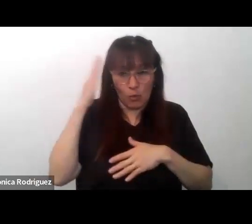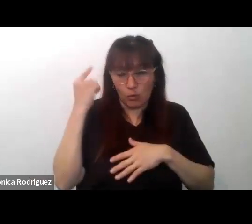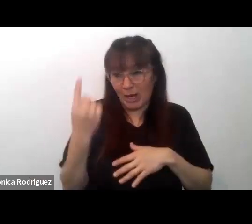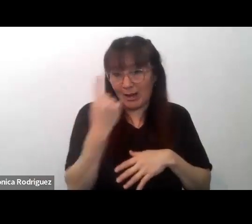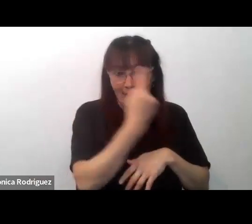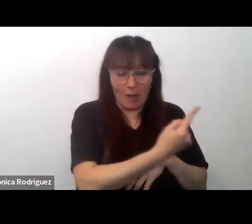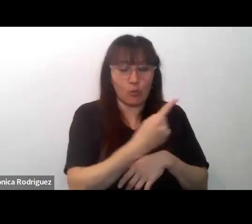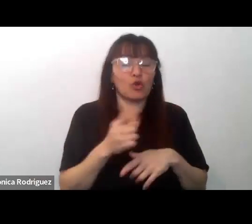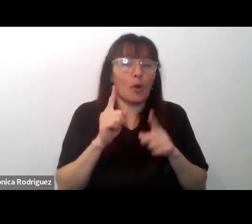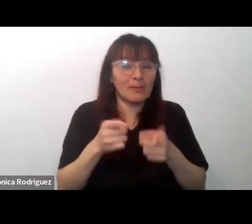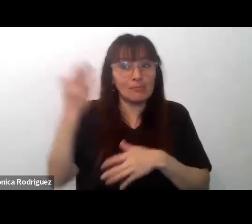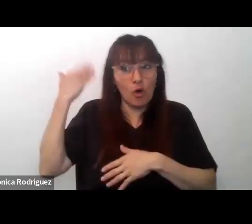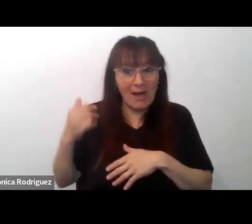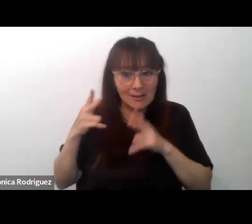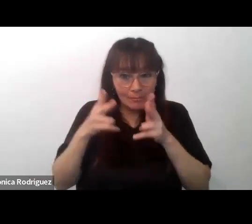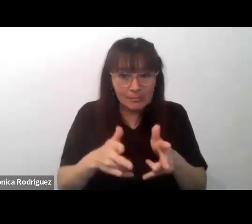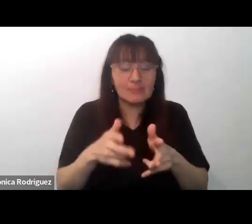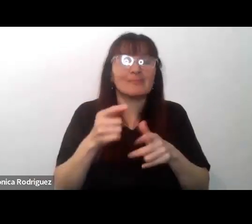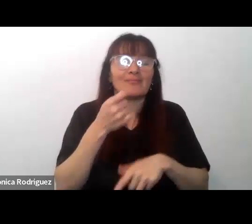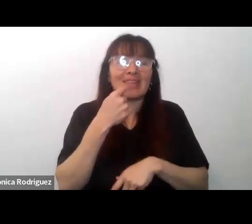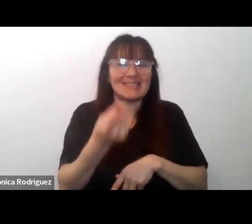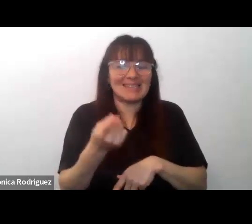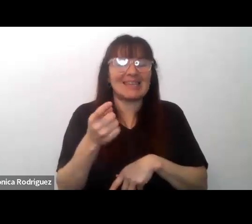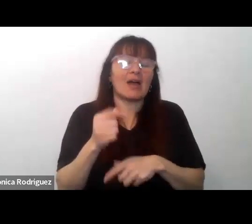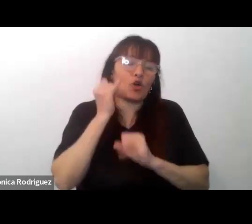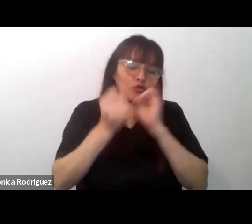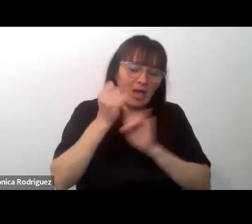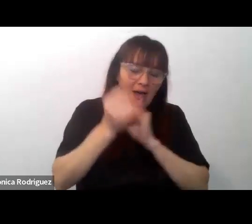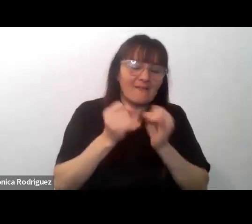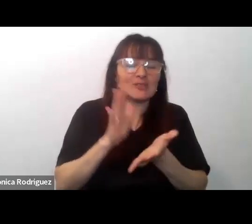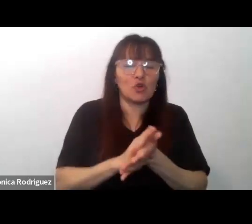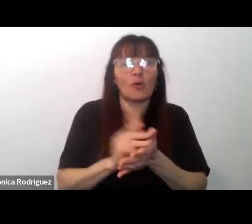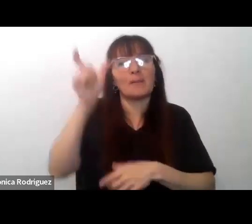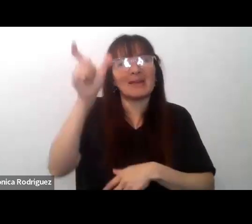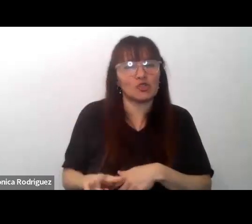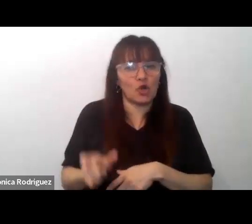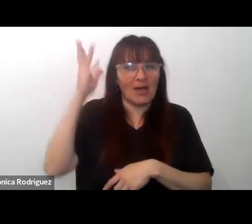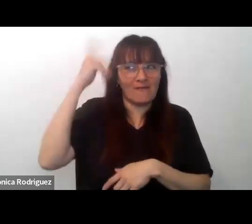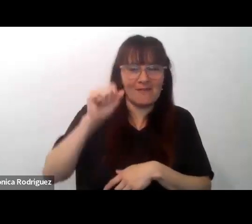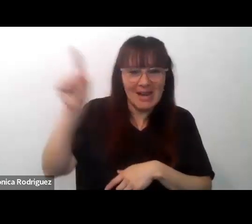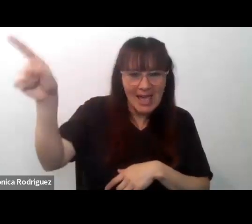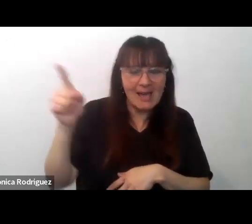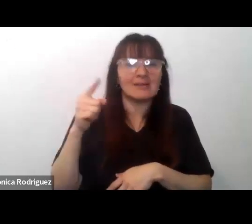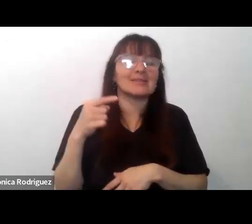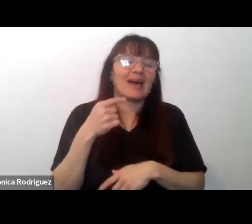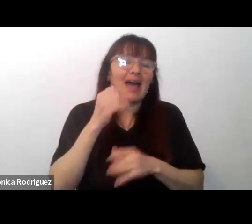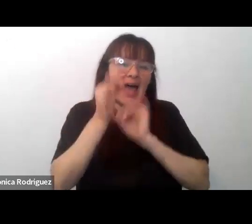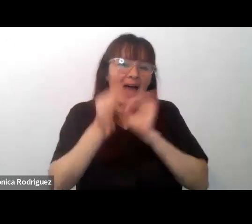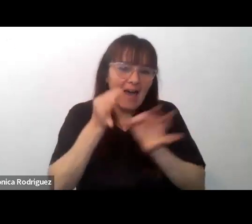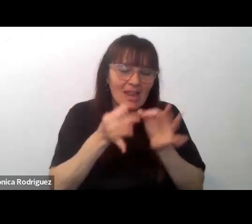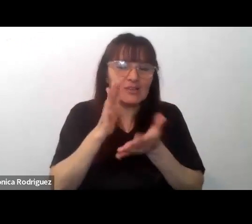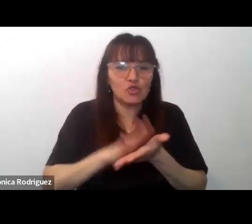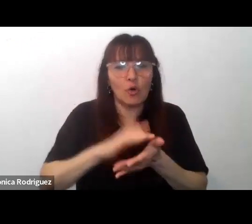hacía referencia a talaprezzei para citar la perspectiva subjetivista